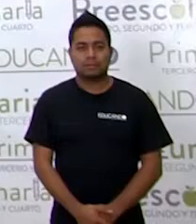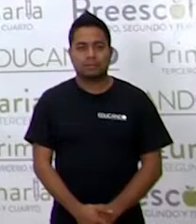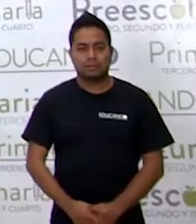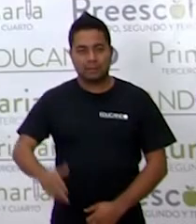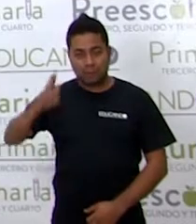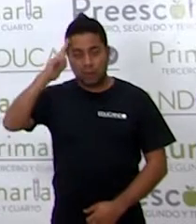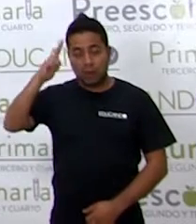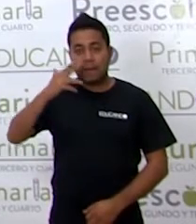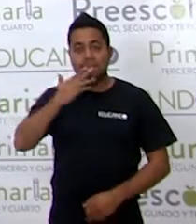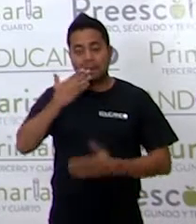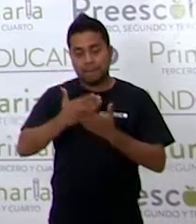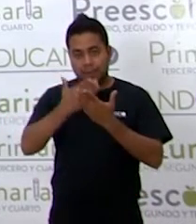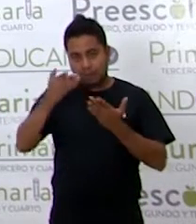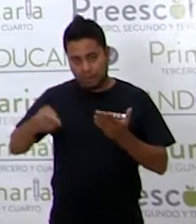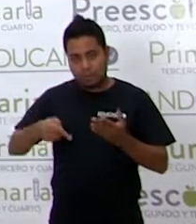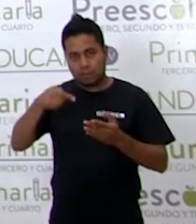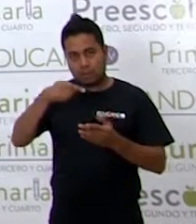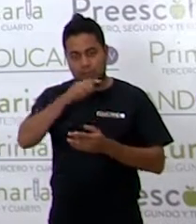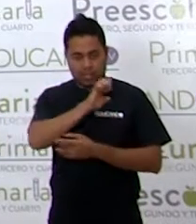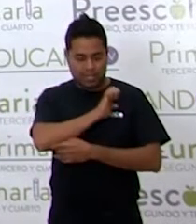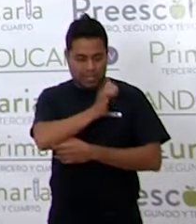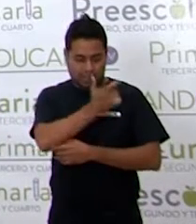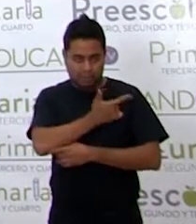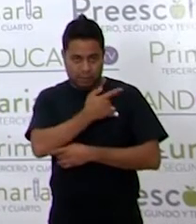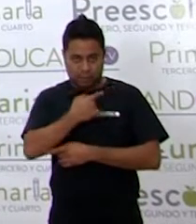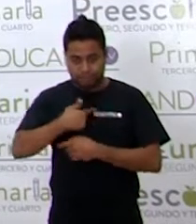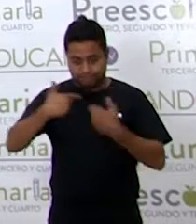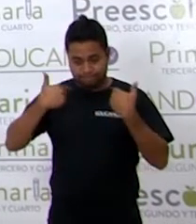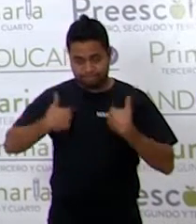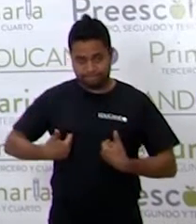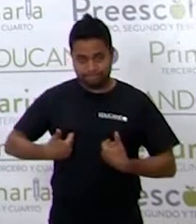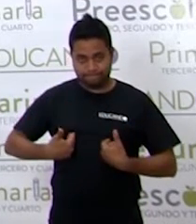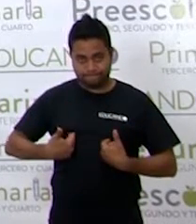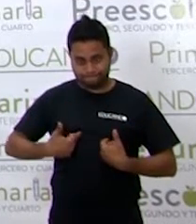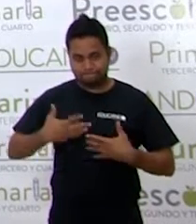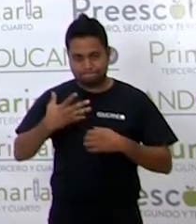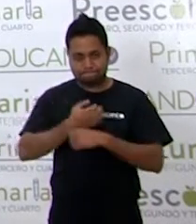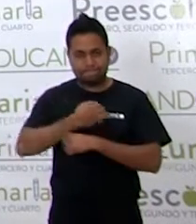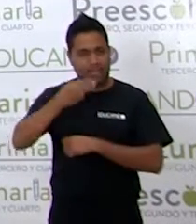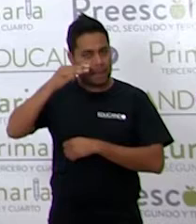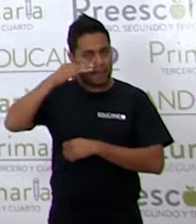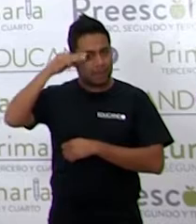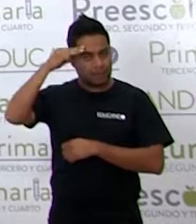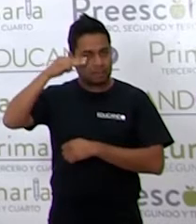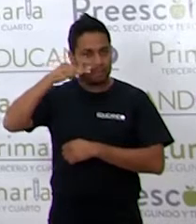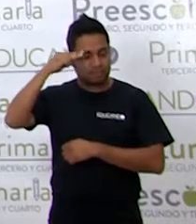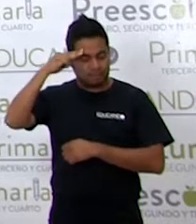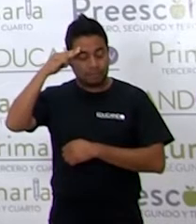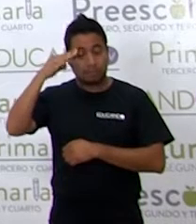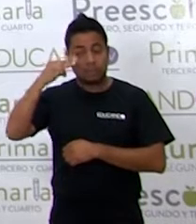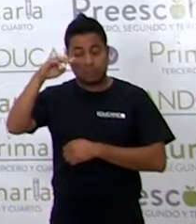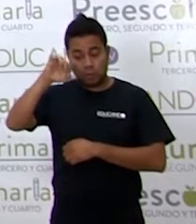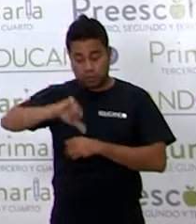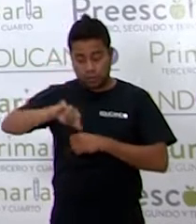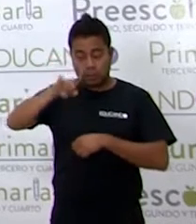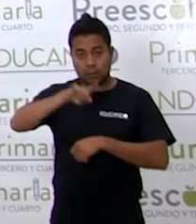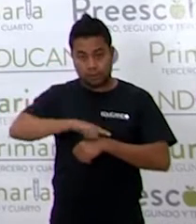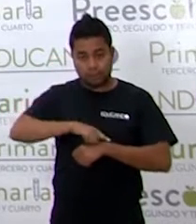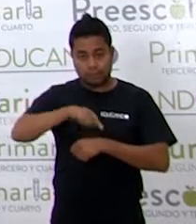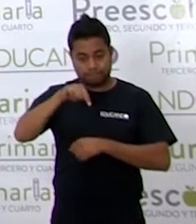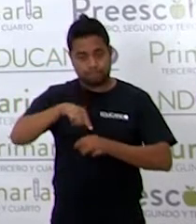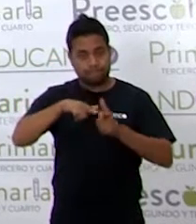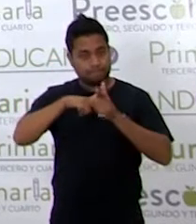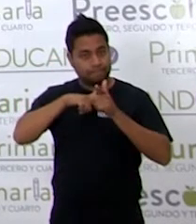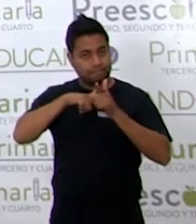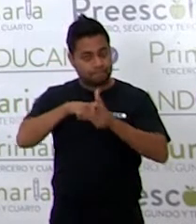¡Hola! Bienvenidos a la sesión de español. Te saluda Margarita, pero ya sabes, me puedes decir majo. El día de hoy vamos a